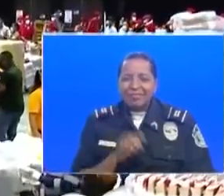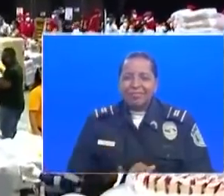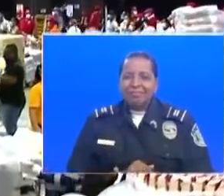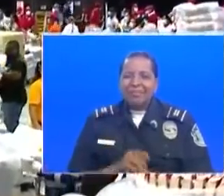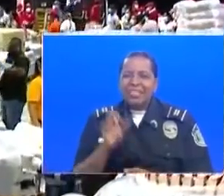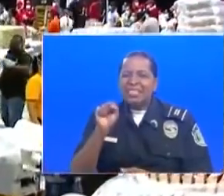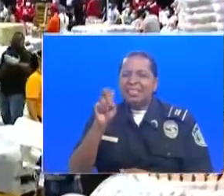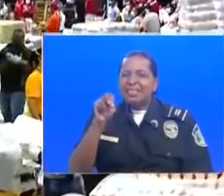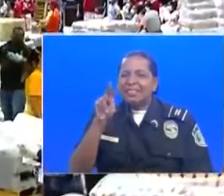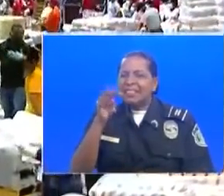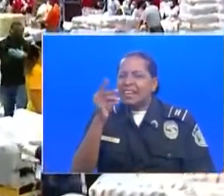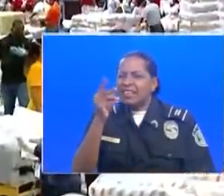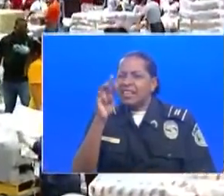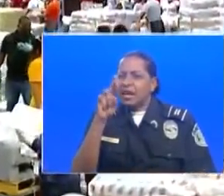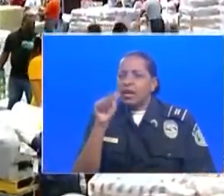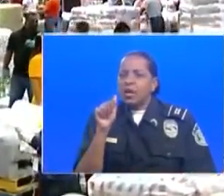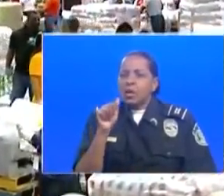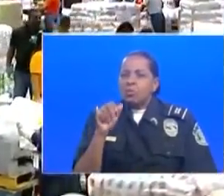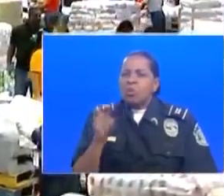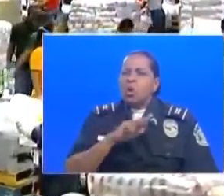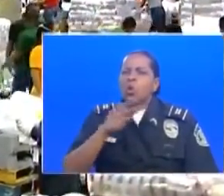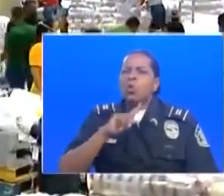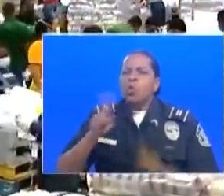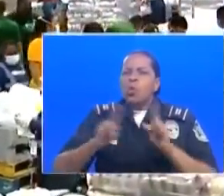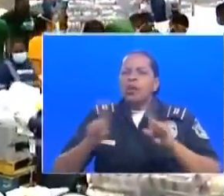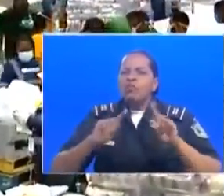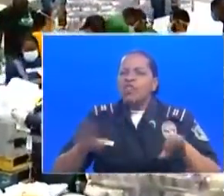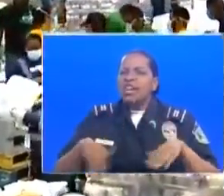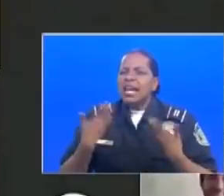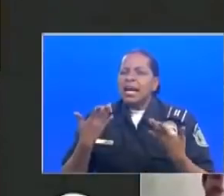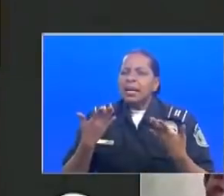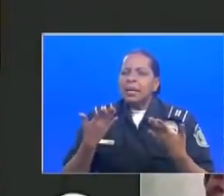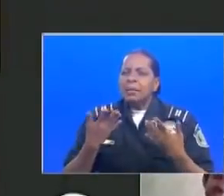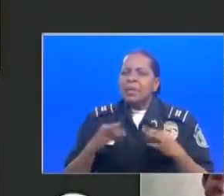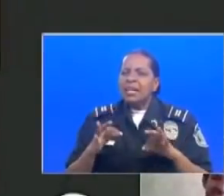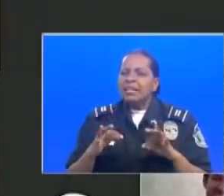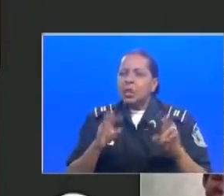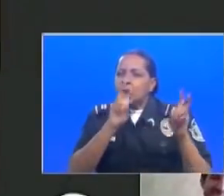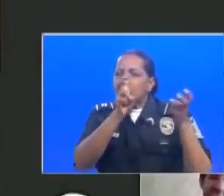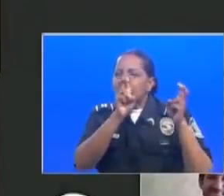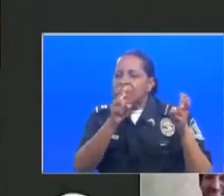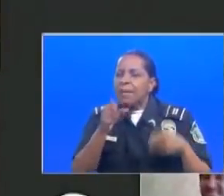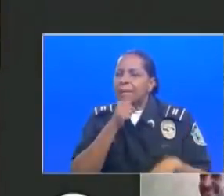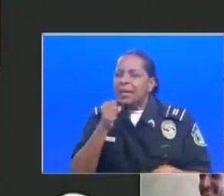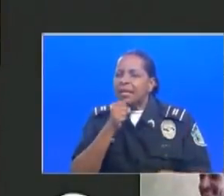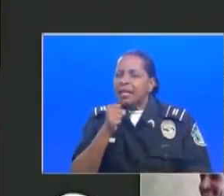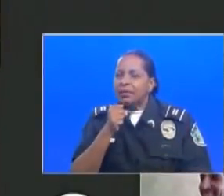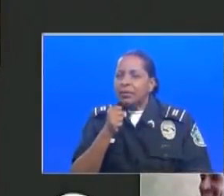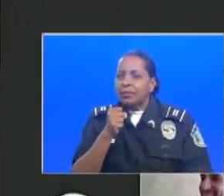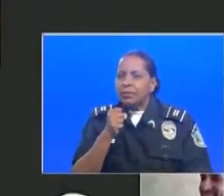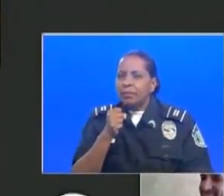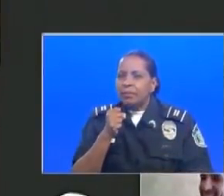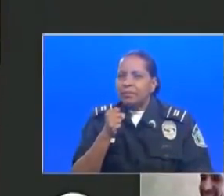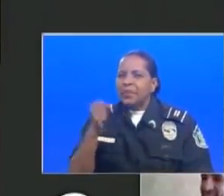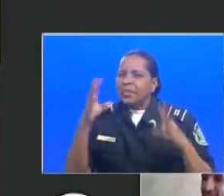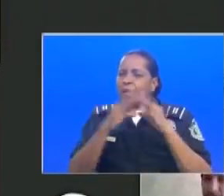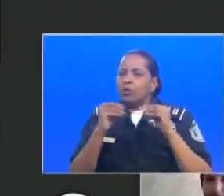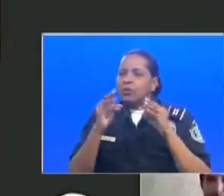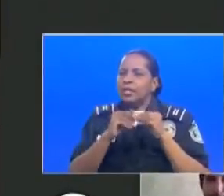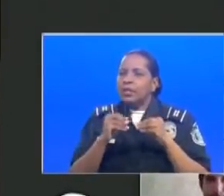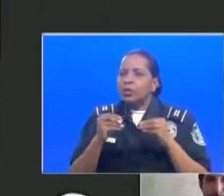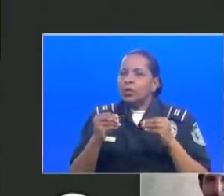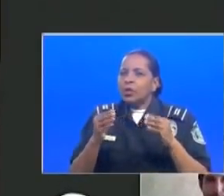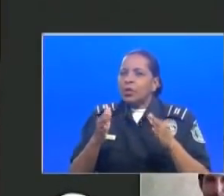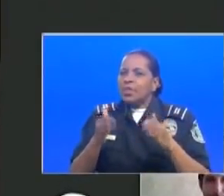¿Cuál fue la inspiración de usted en el tema que cantó en el concierto de Panamá